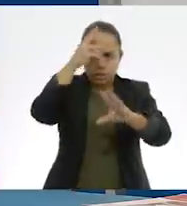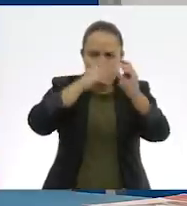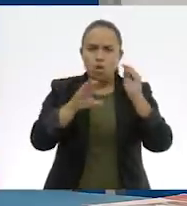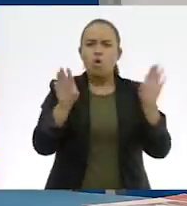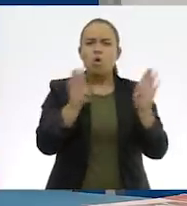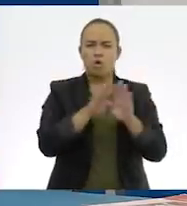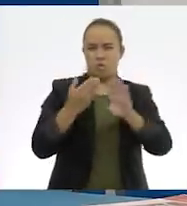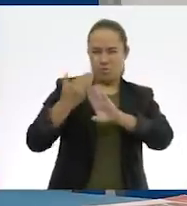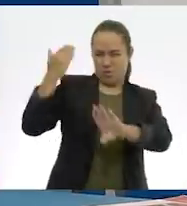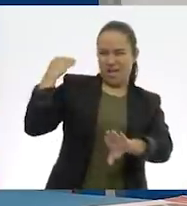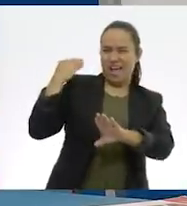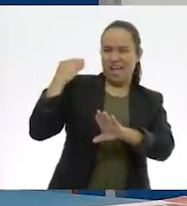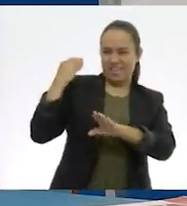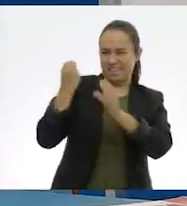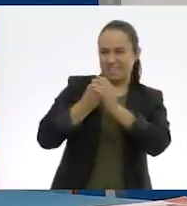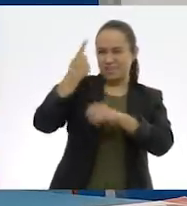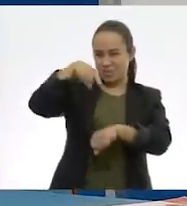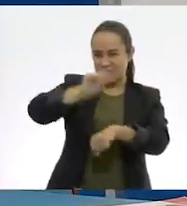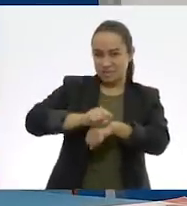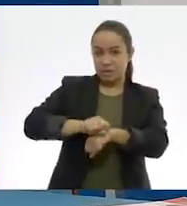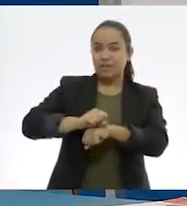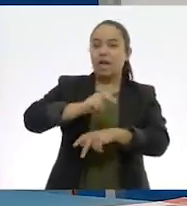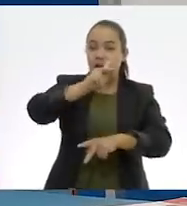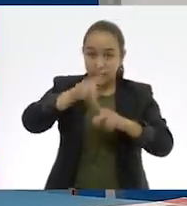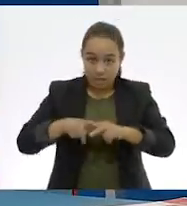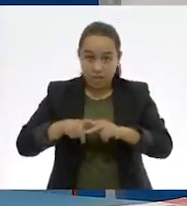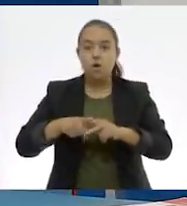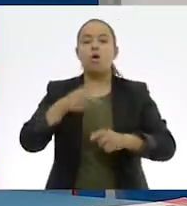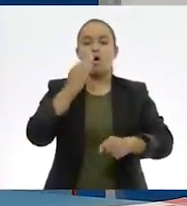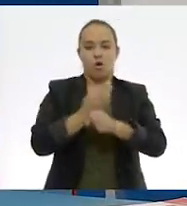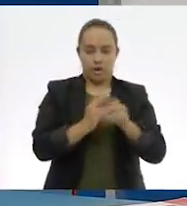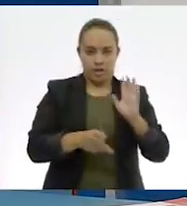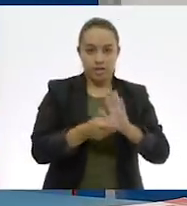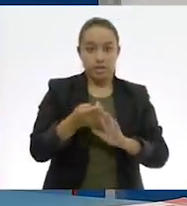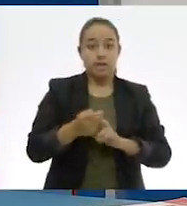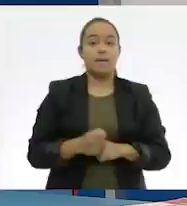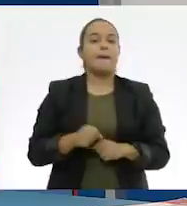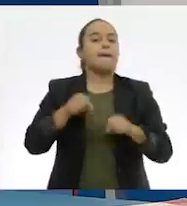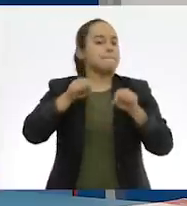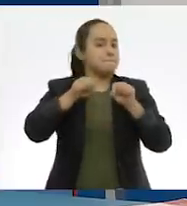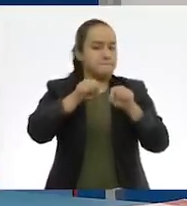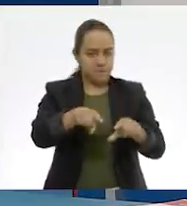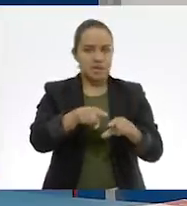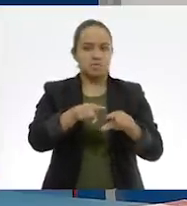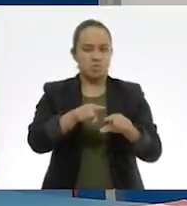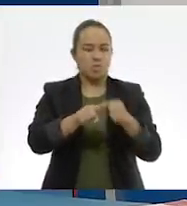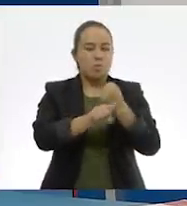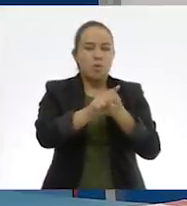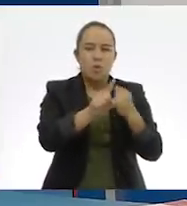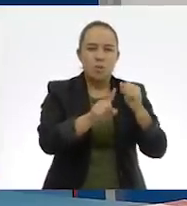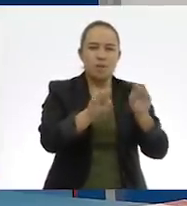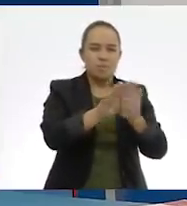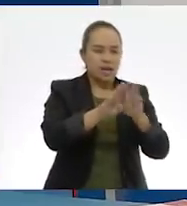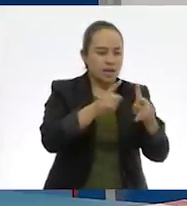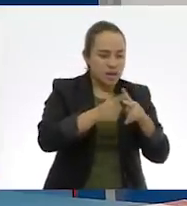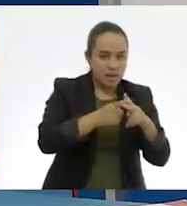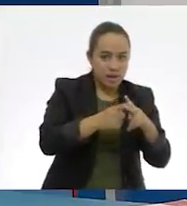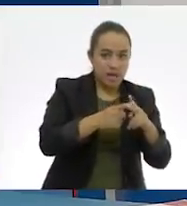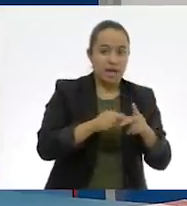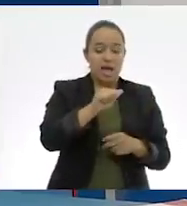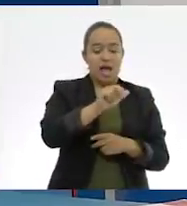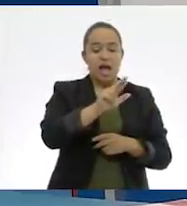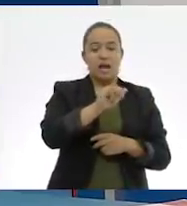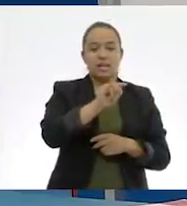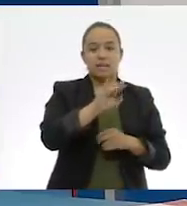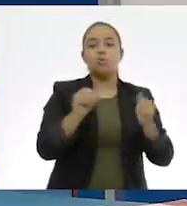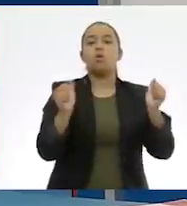desafío que dejamos pendiente la semana pasada. Así es que el propósito de hoy es el mismo, vamos a resolver problemas aditivos con